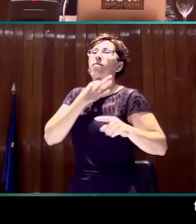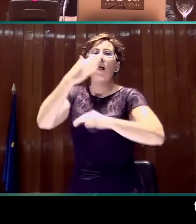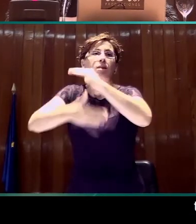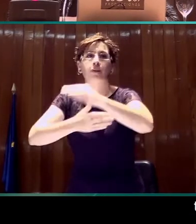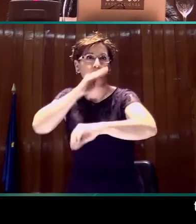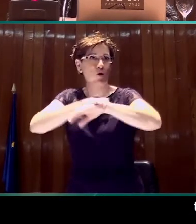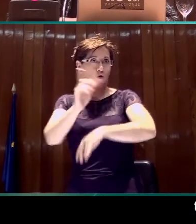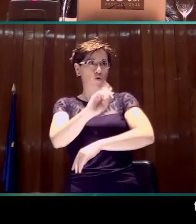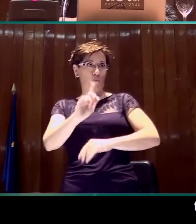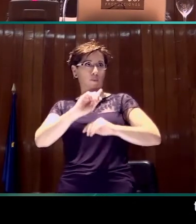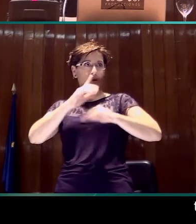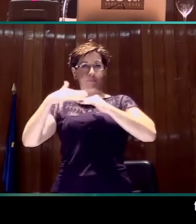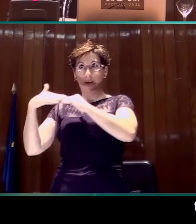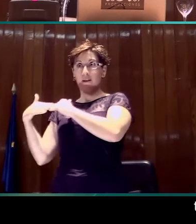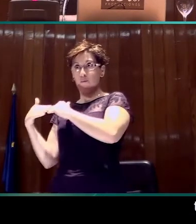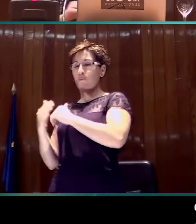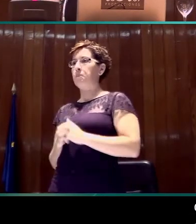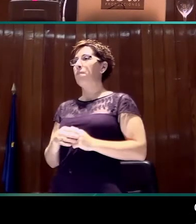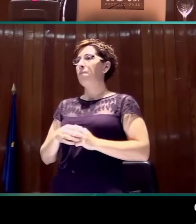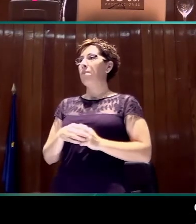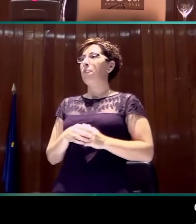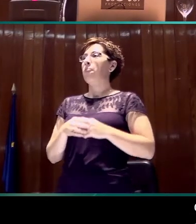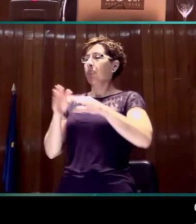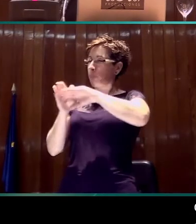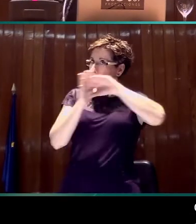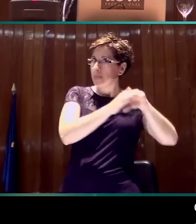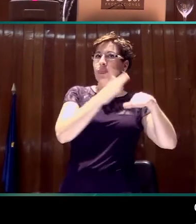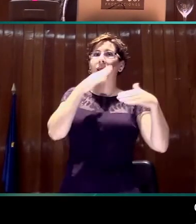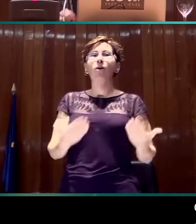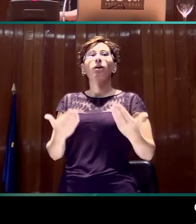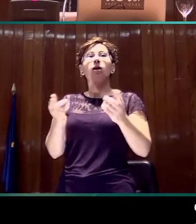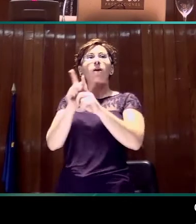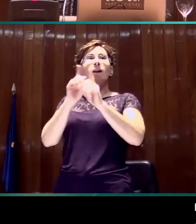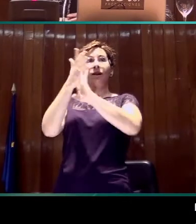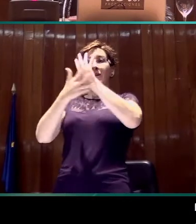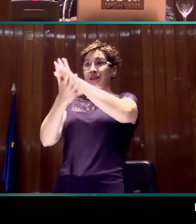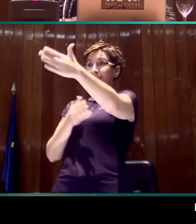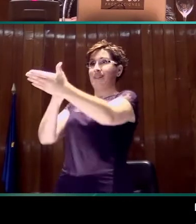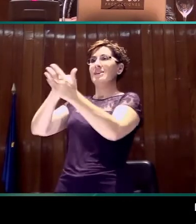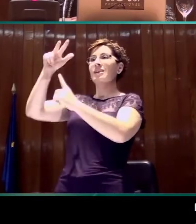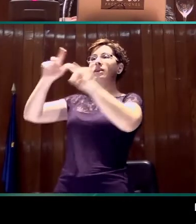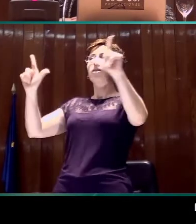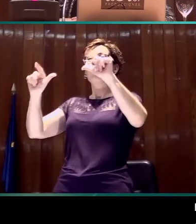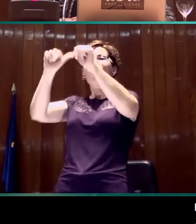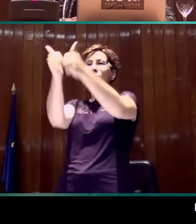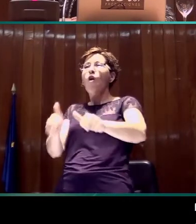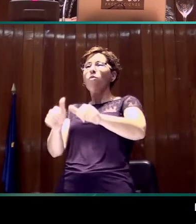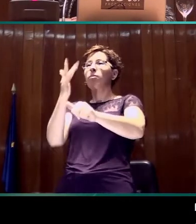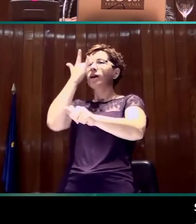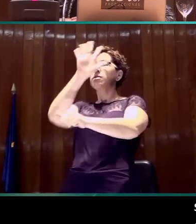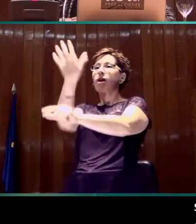Por lo que se refiere a la caracterización de la lengua de signos en televisión, lo que se ha observado es que es un